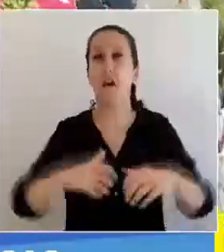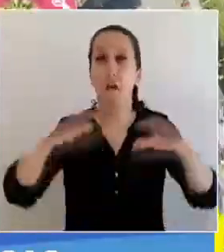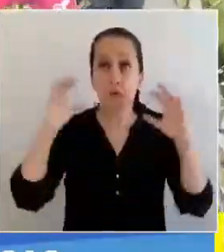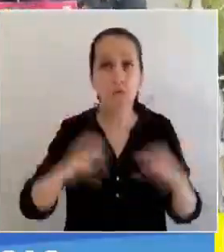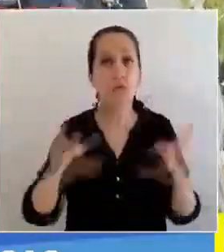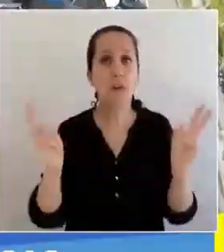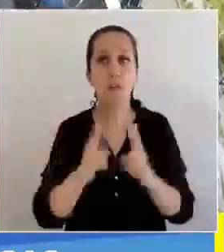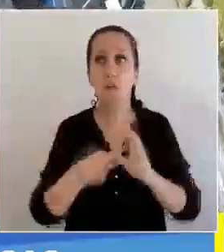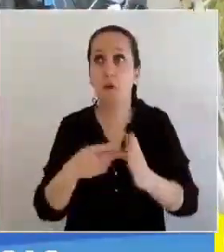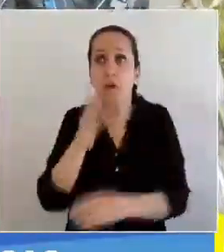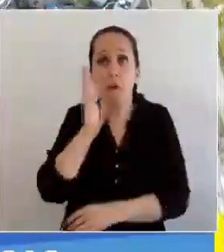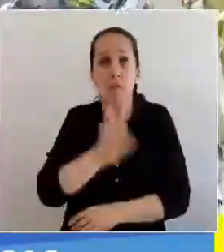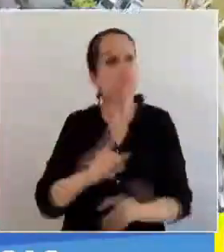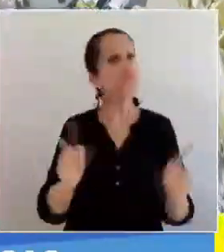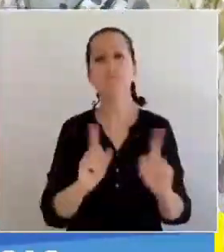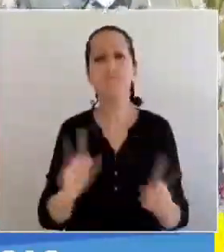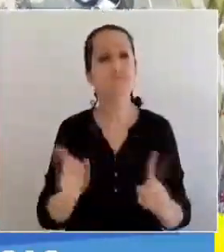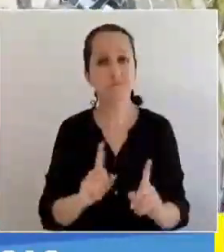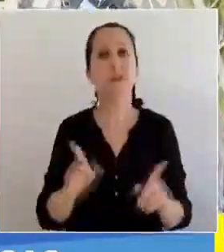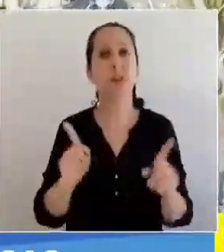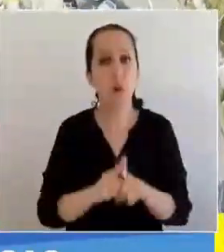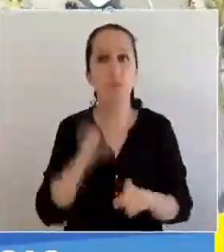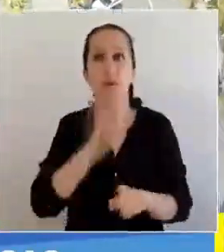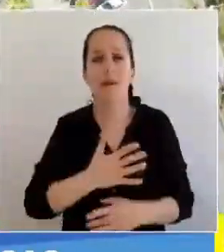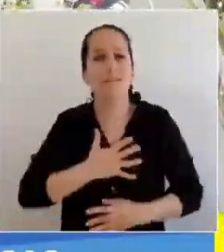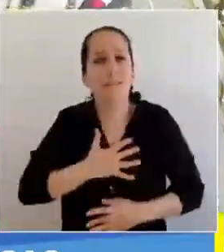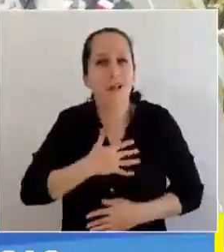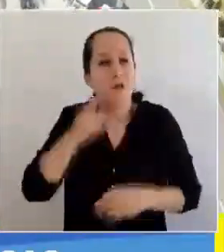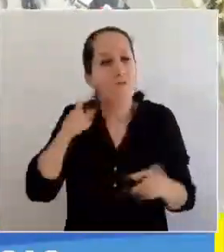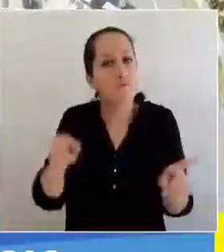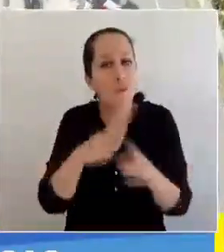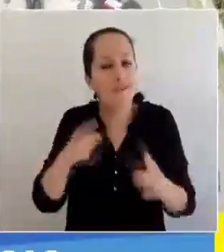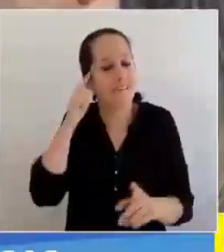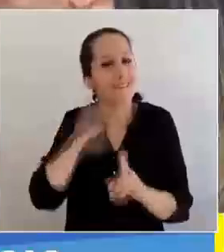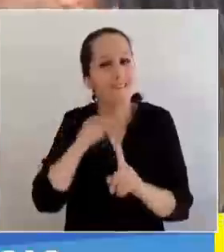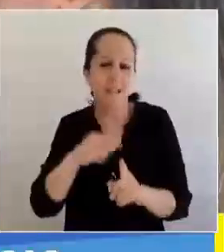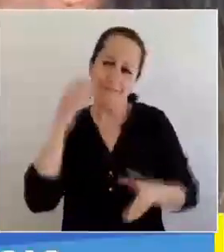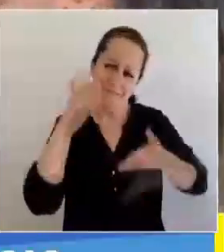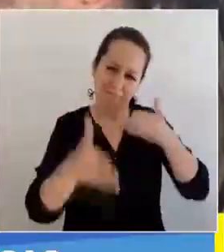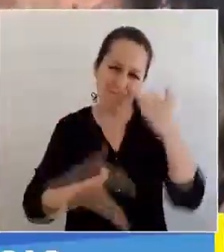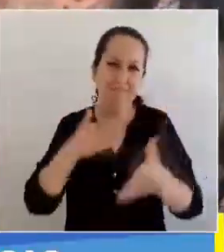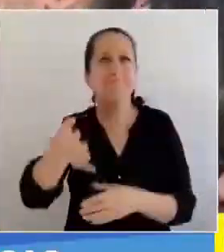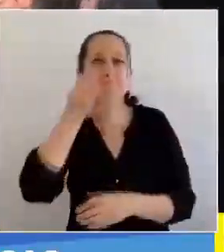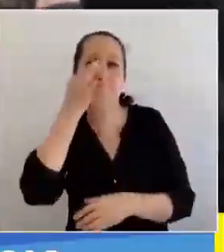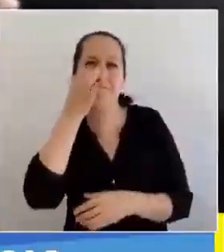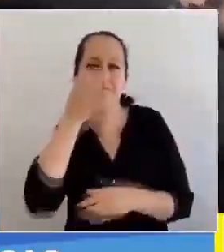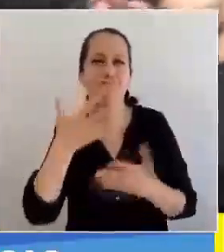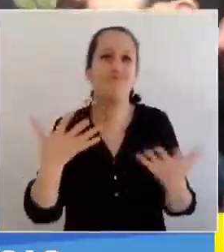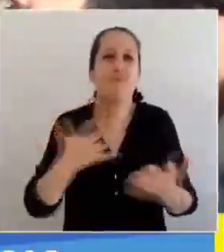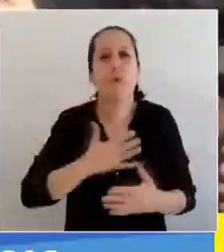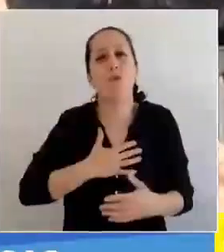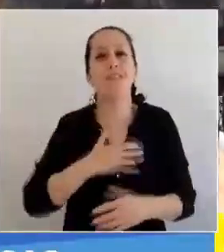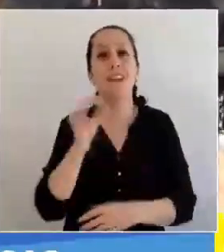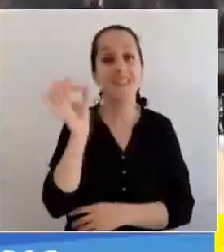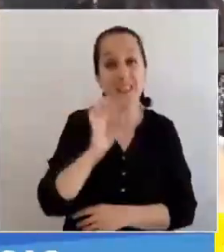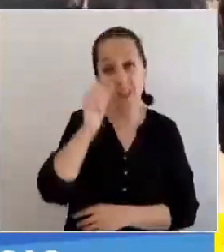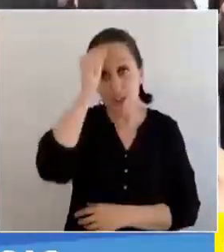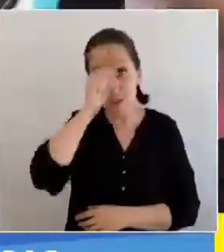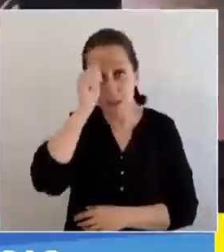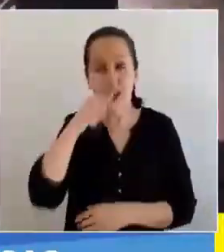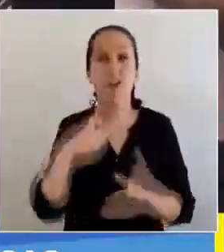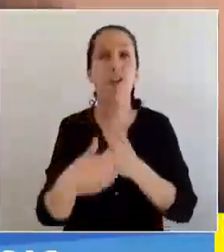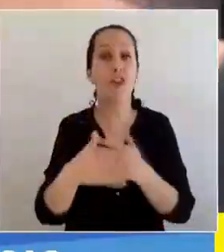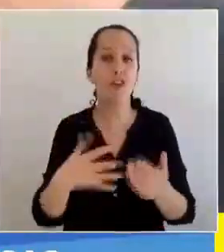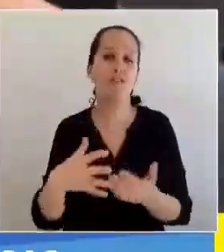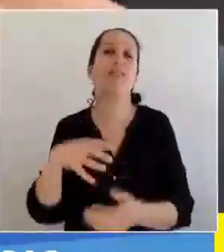lluvia ni el viento fueron impedimento para que las y los amantes de la música vivieran nuevamente un tremendo fin de semana